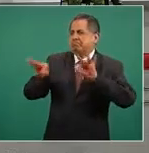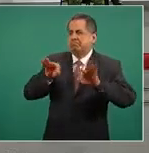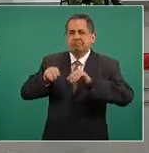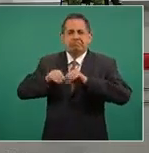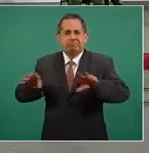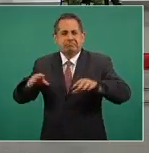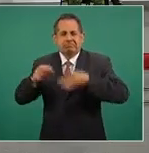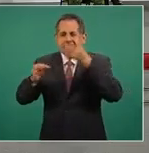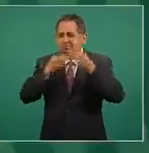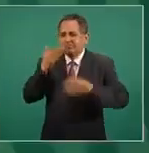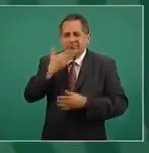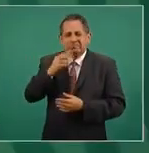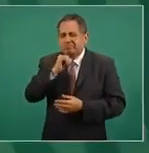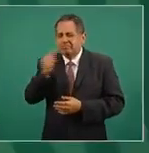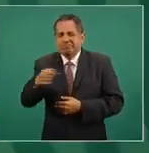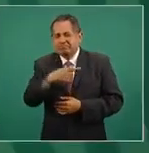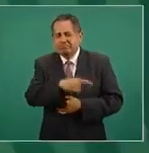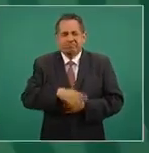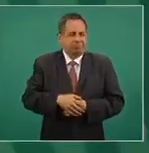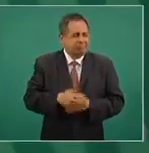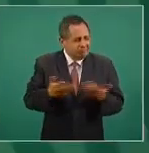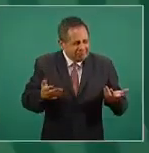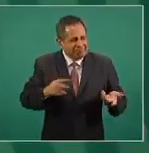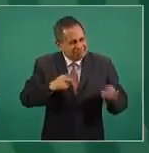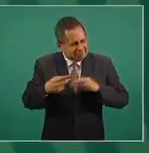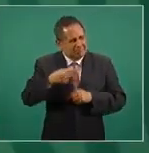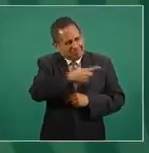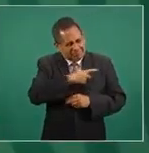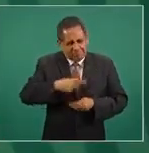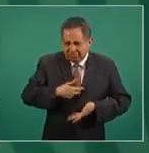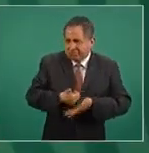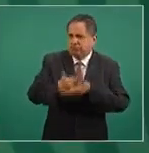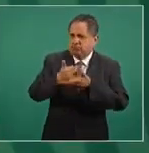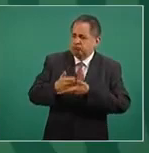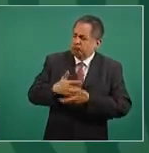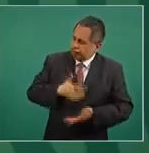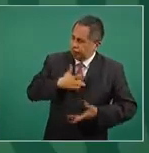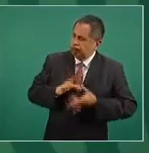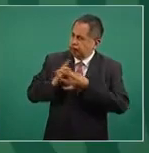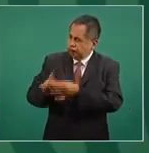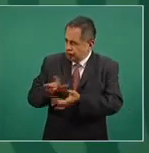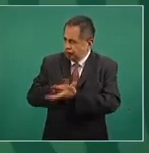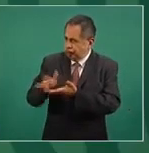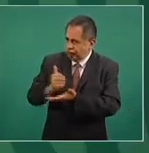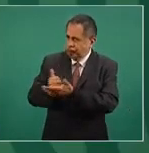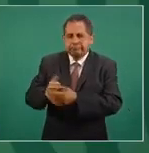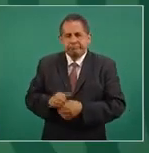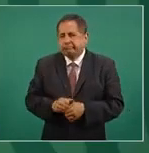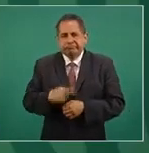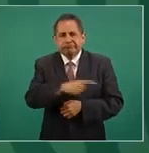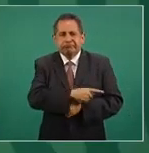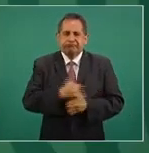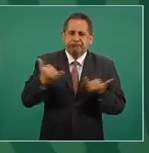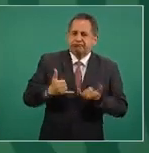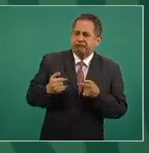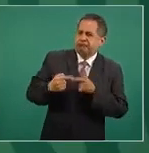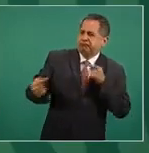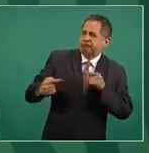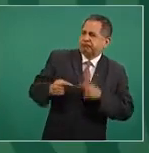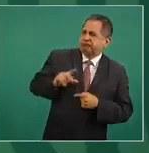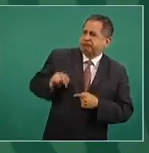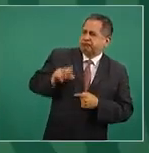solidarizarse, el que no ayuda, que no estorbe,